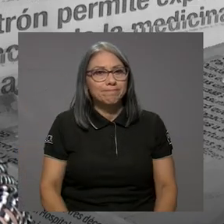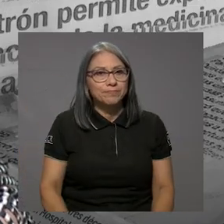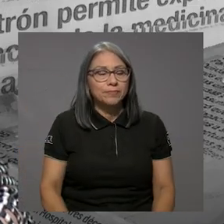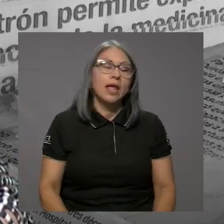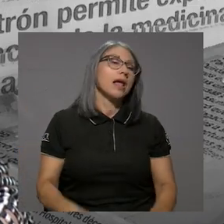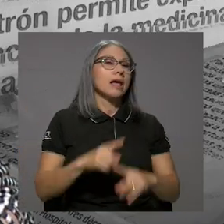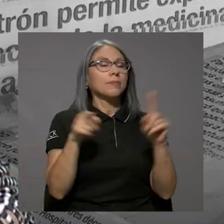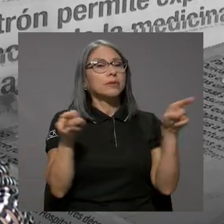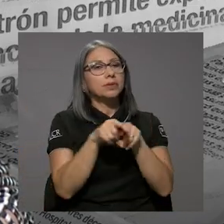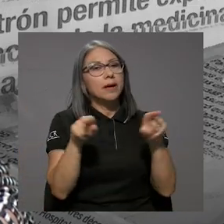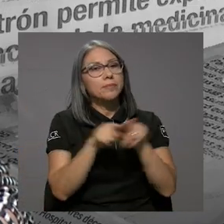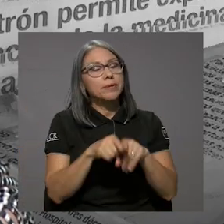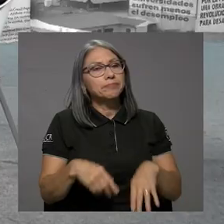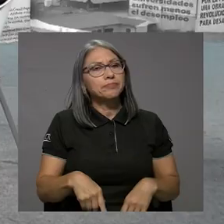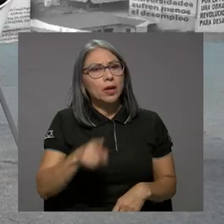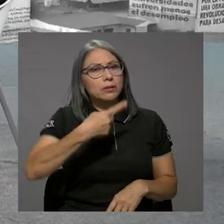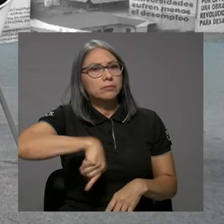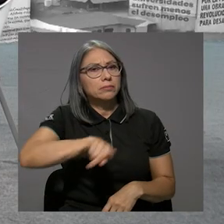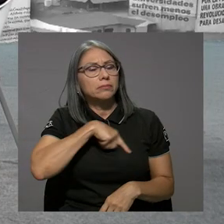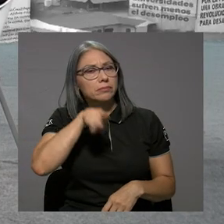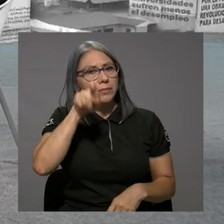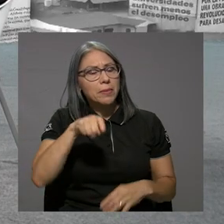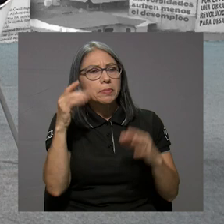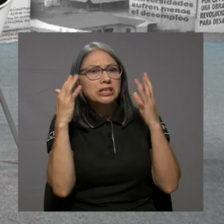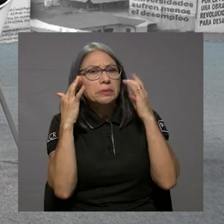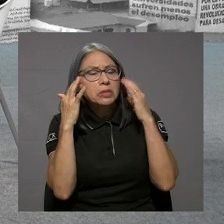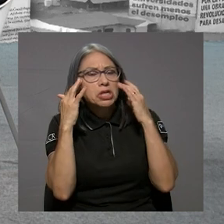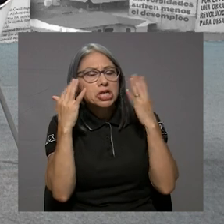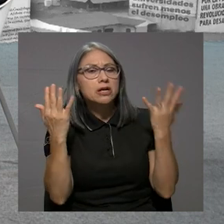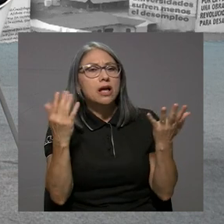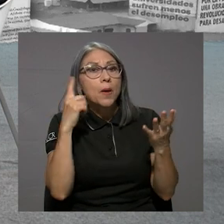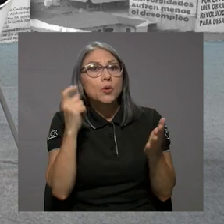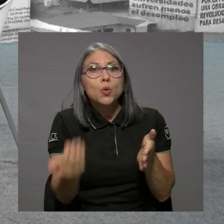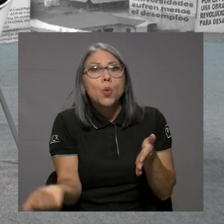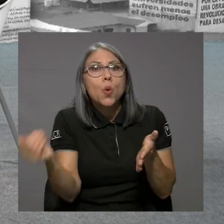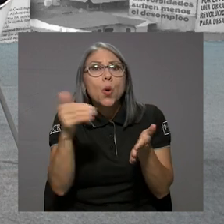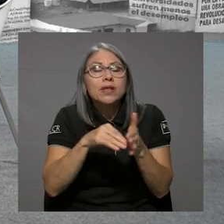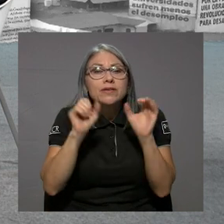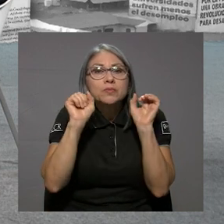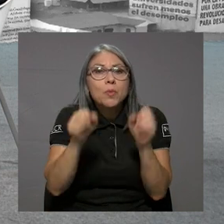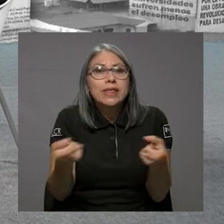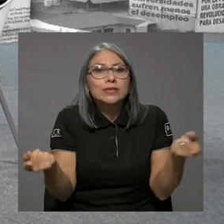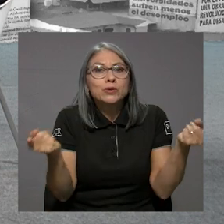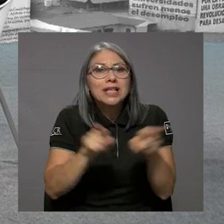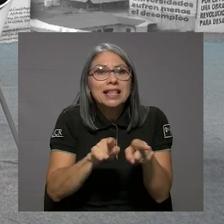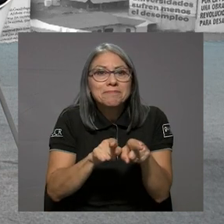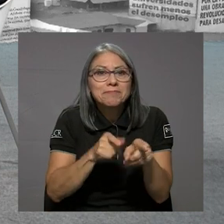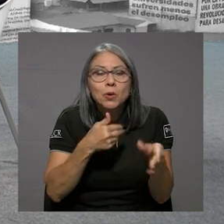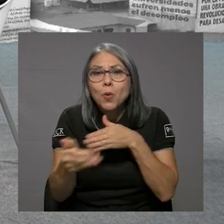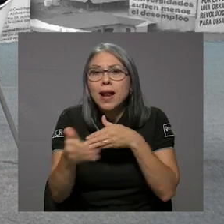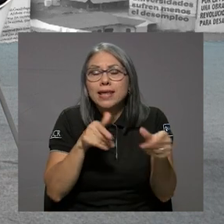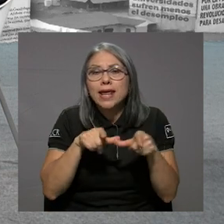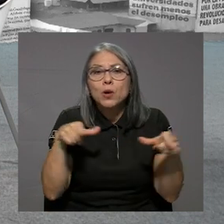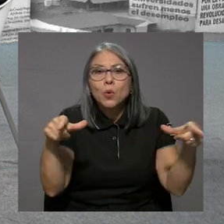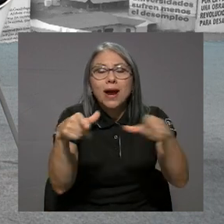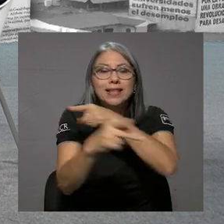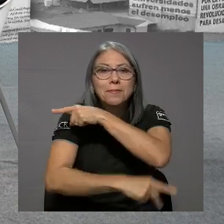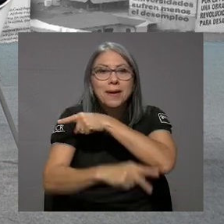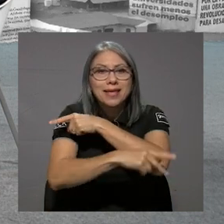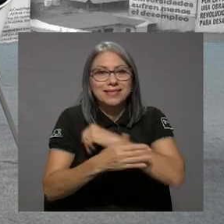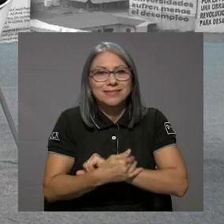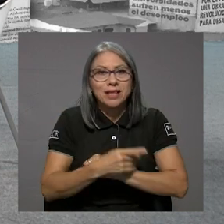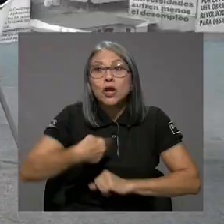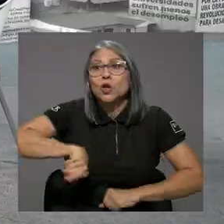Pero también tenemos que preocuparnos porque puede volver a suceder en cualquier parte del país. Bueno, y